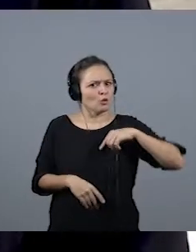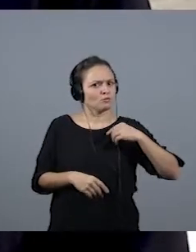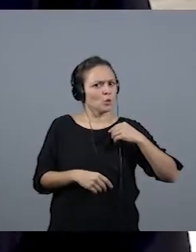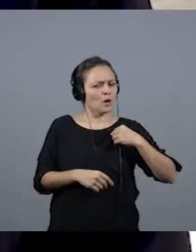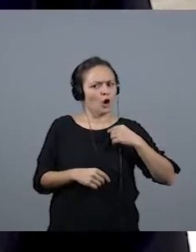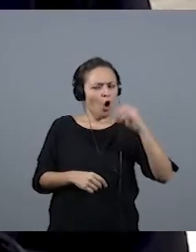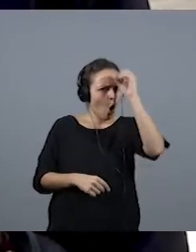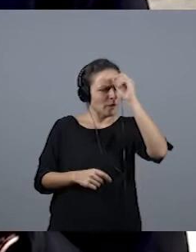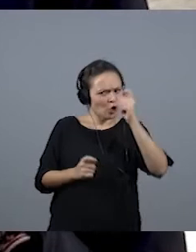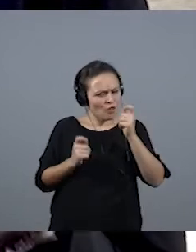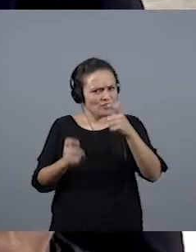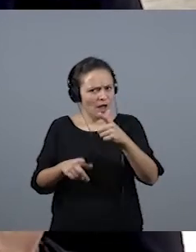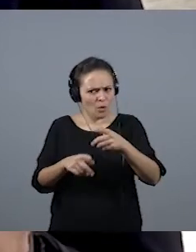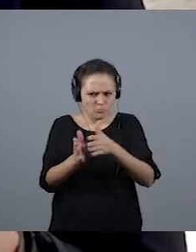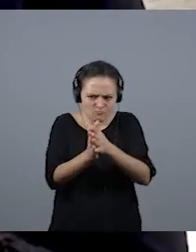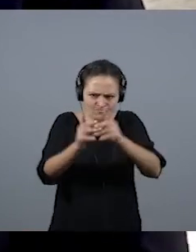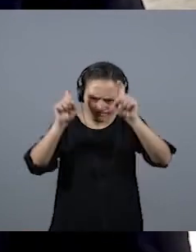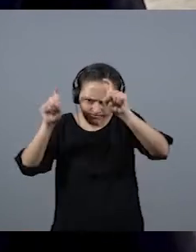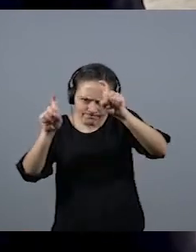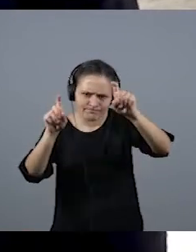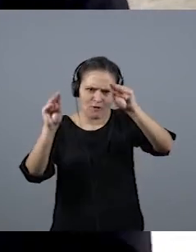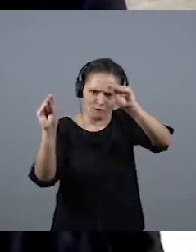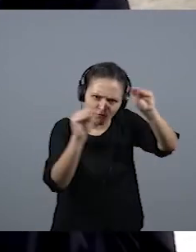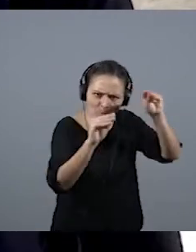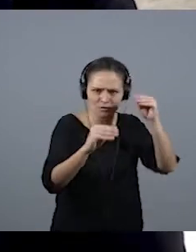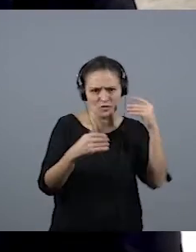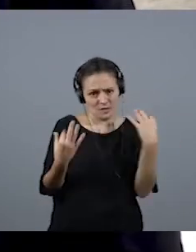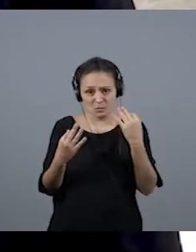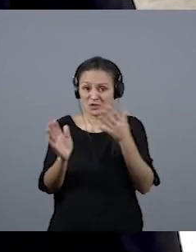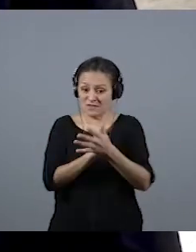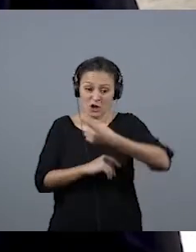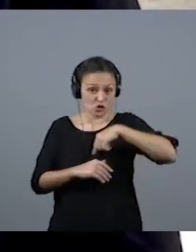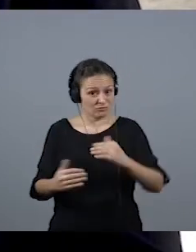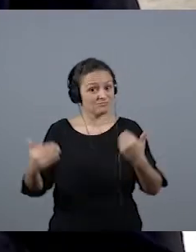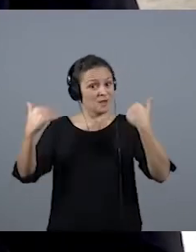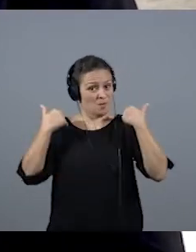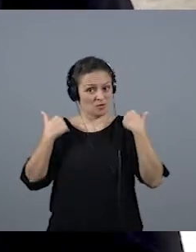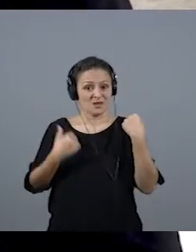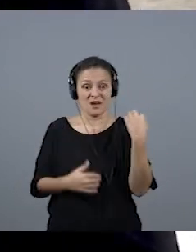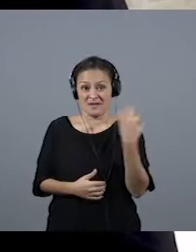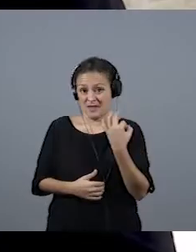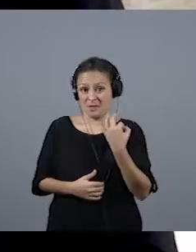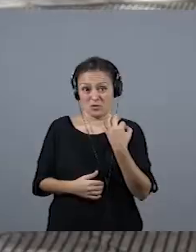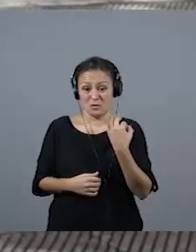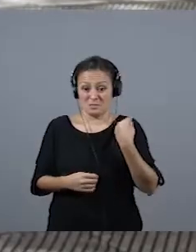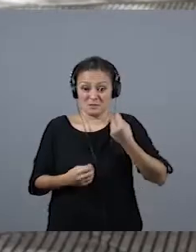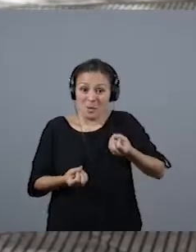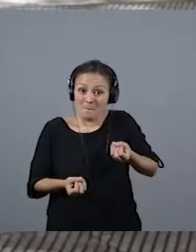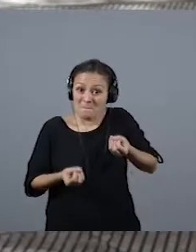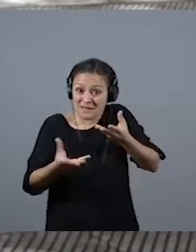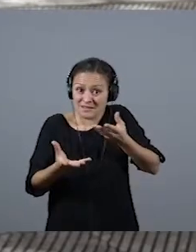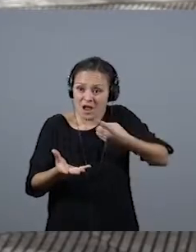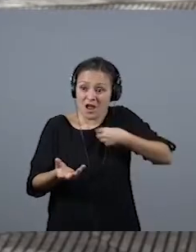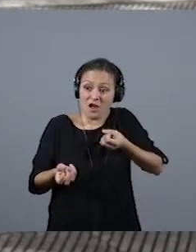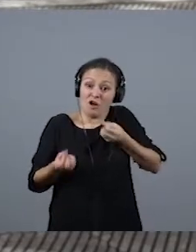opinión y de formar. Entonces, también es responsabilidad nuestra cuidar los mensajes que emitimos